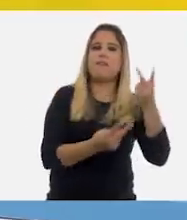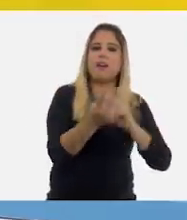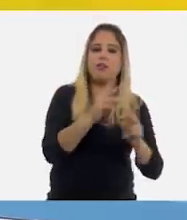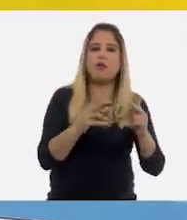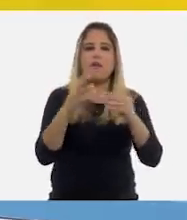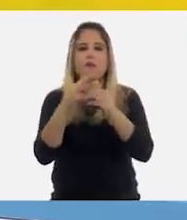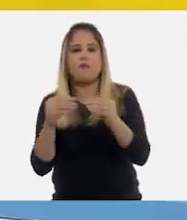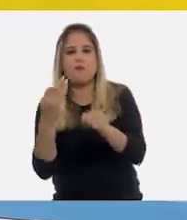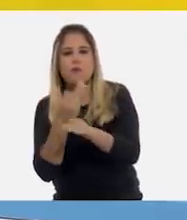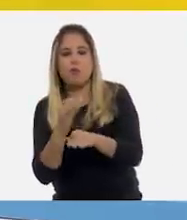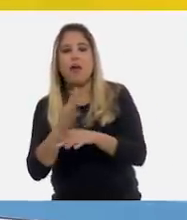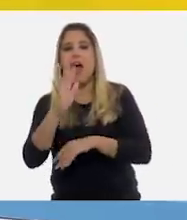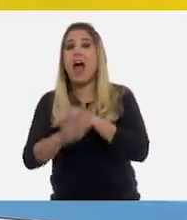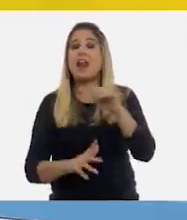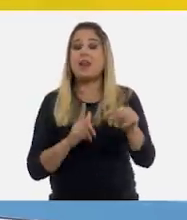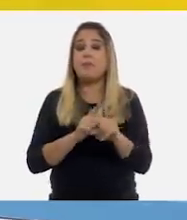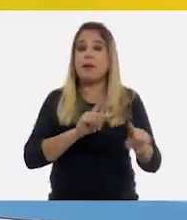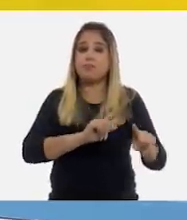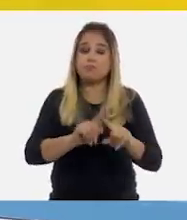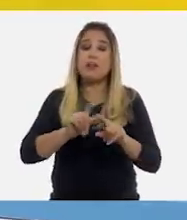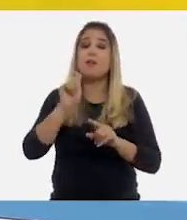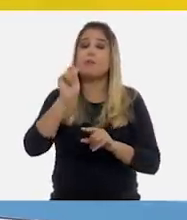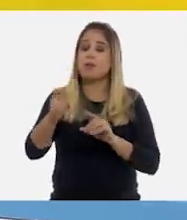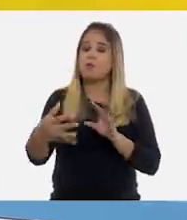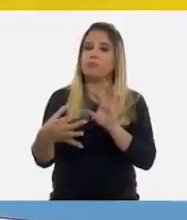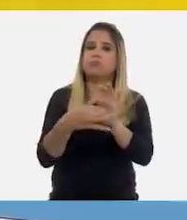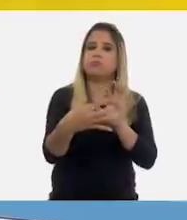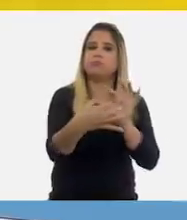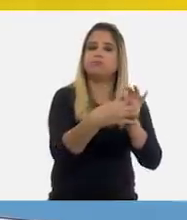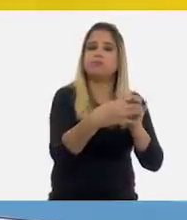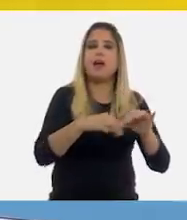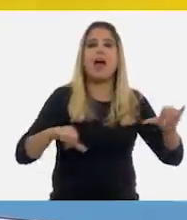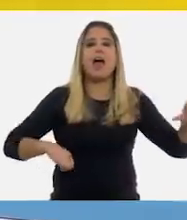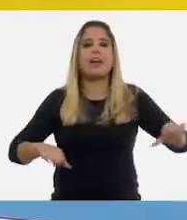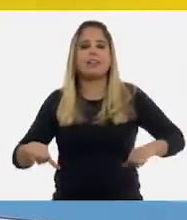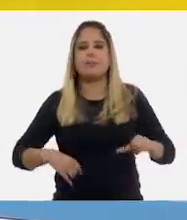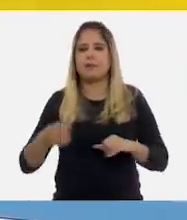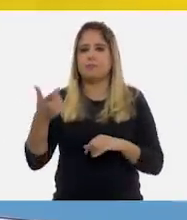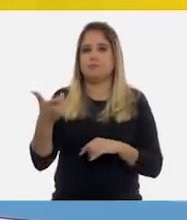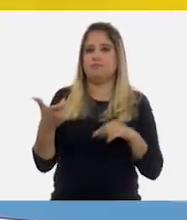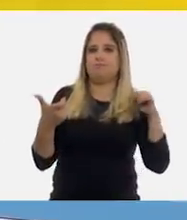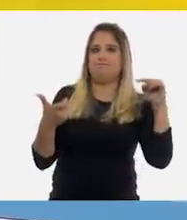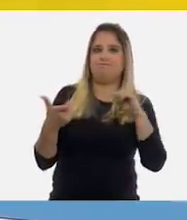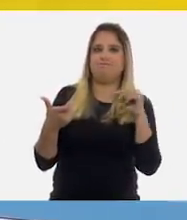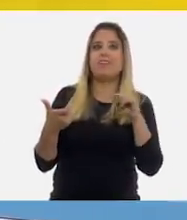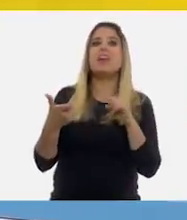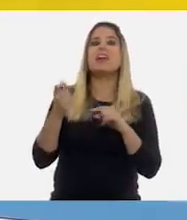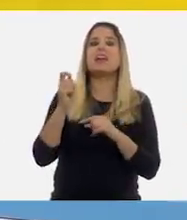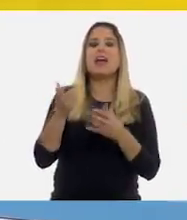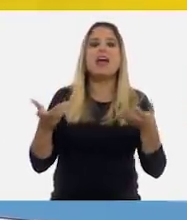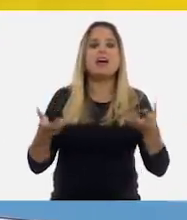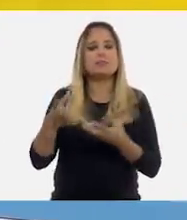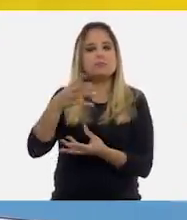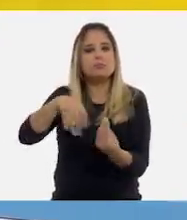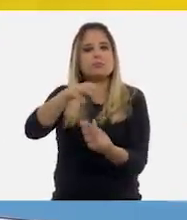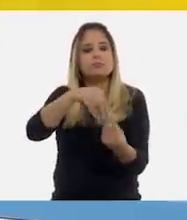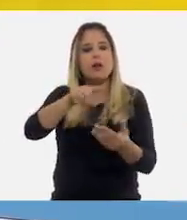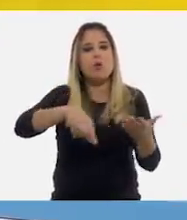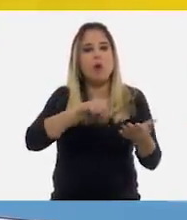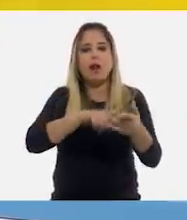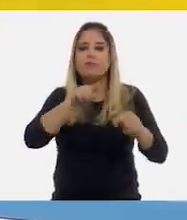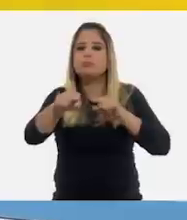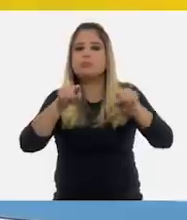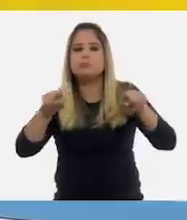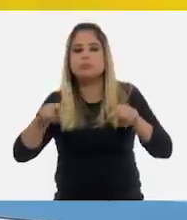la fauna silvestre. También se relaciona con las actividades económicas que se llevan a cabo en diferentes lugares